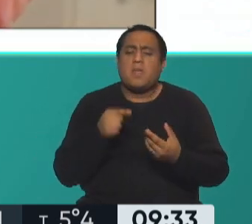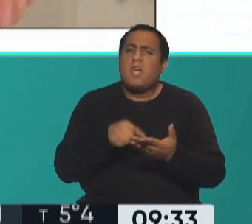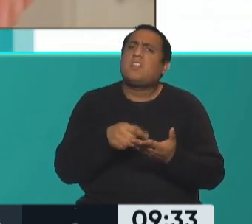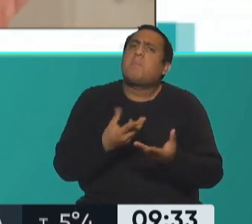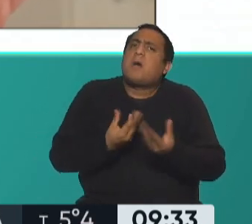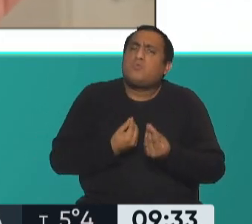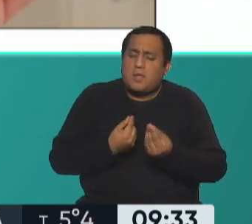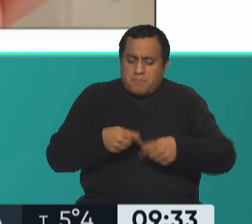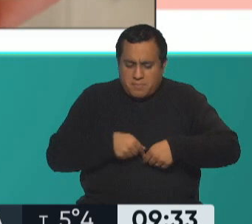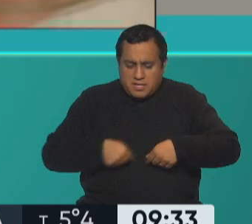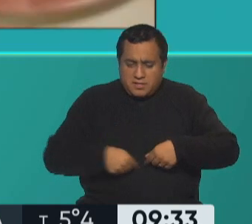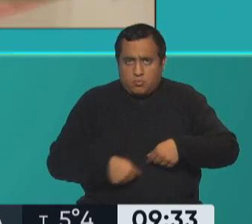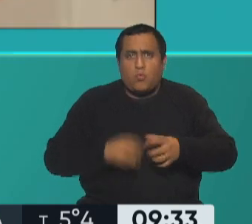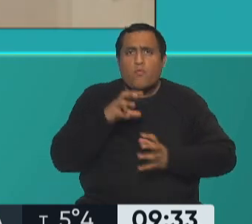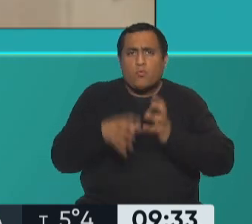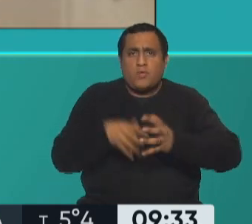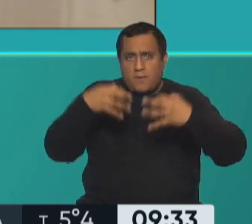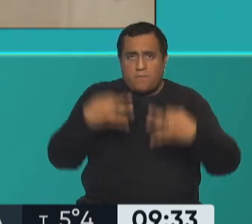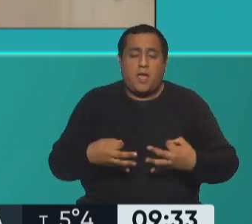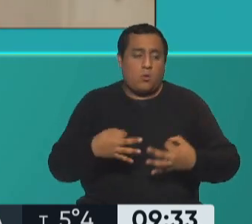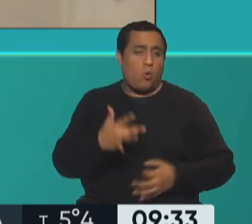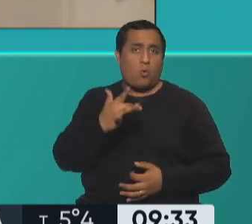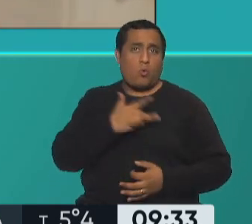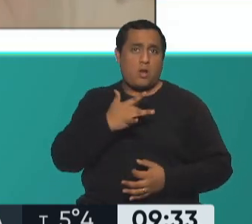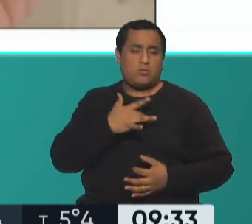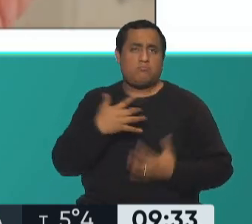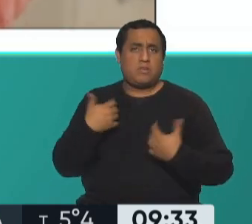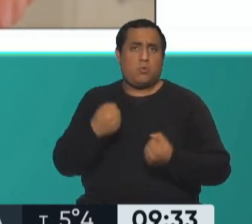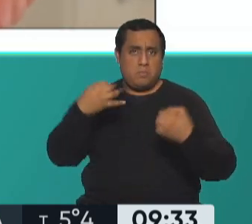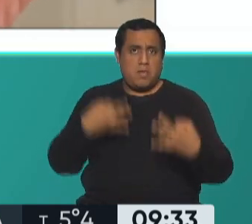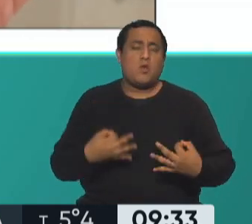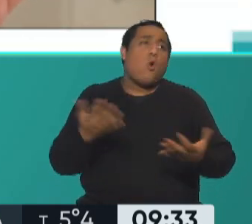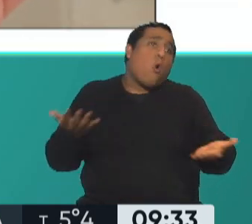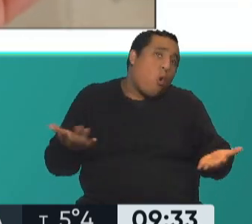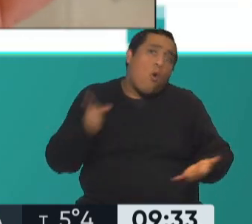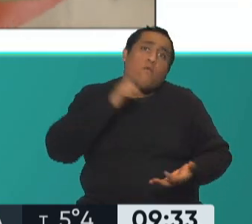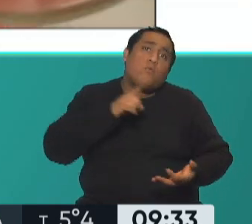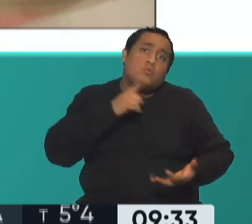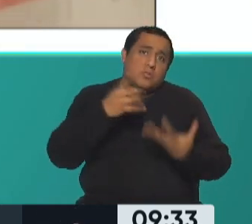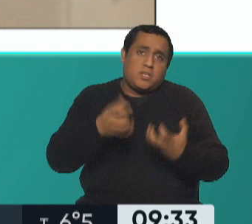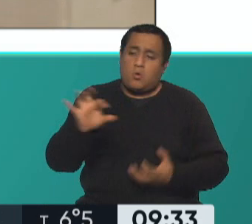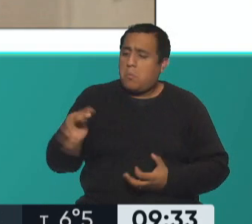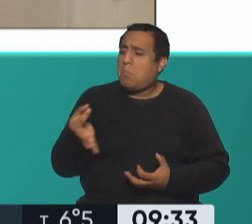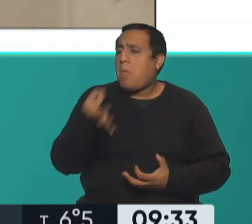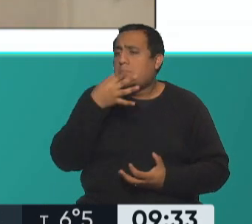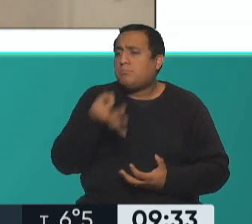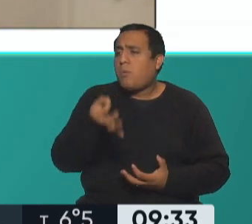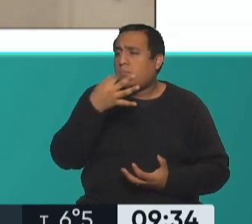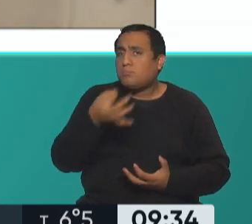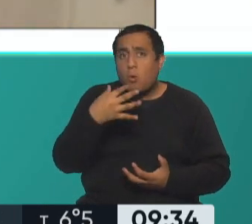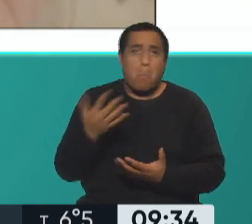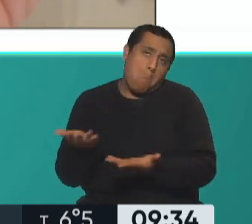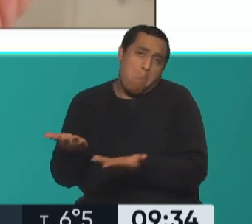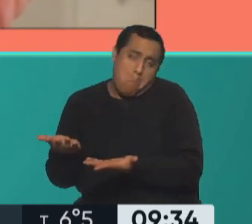intestinal, mejorando tu salud cardiovascular. Obviamente podés comer el fruto seco solo, como un snack, pero de esa manera es un